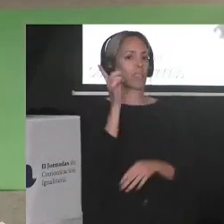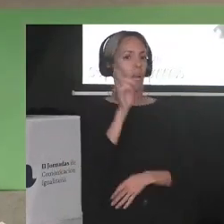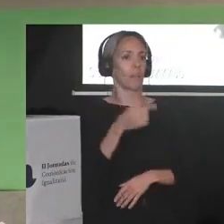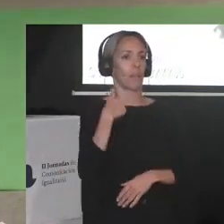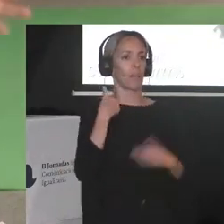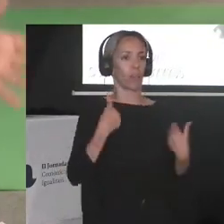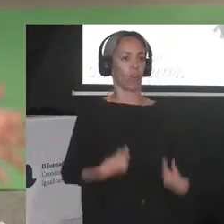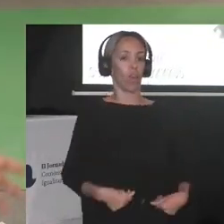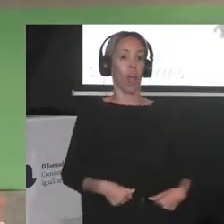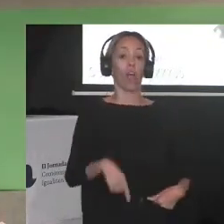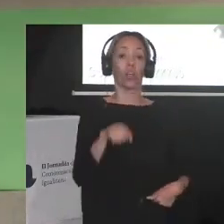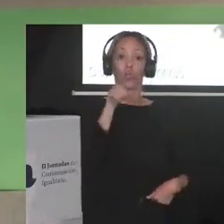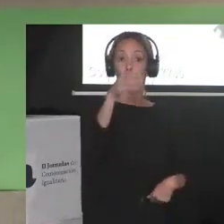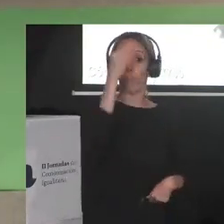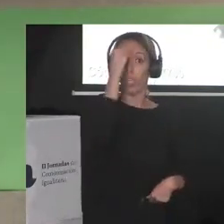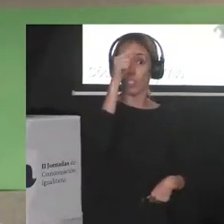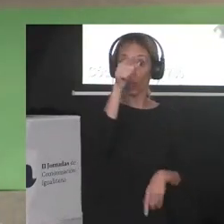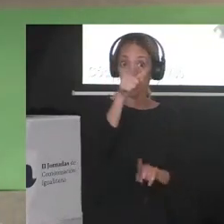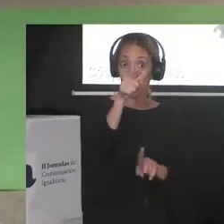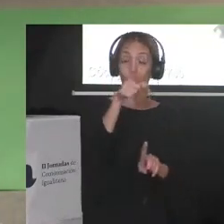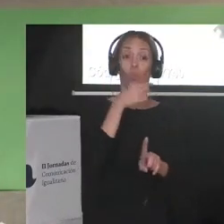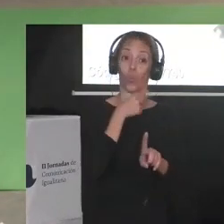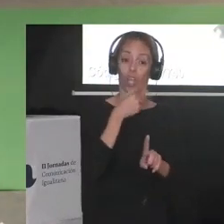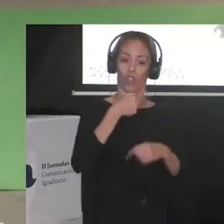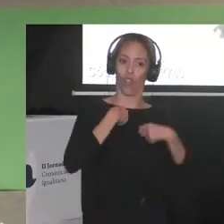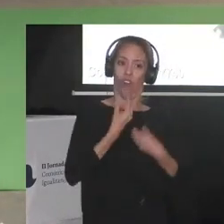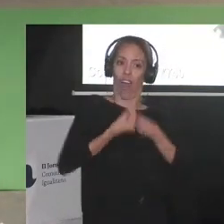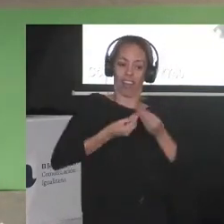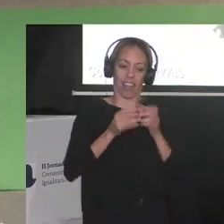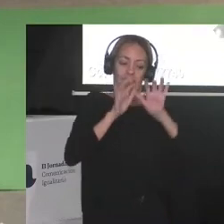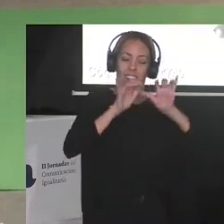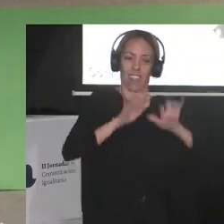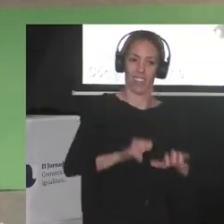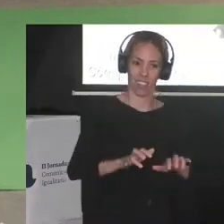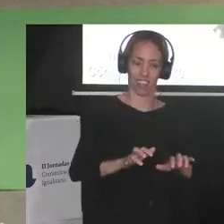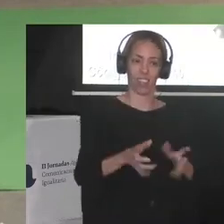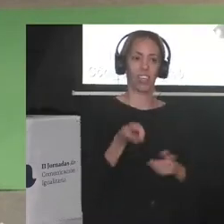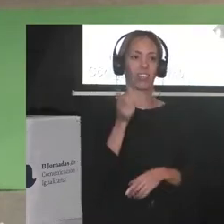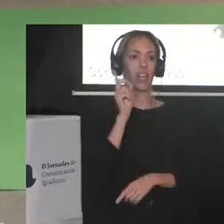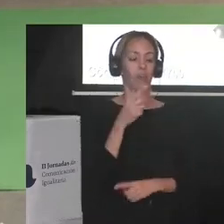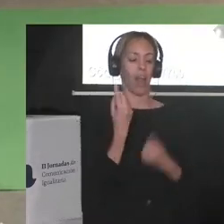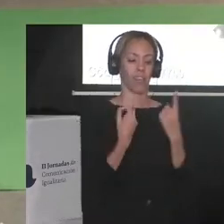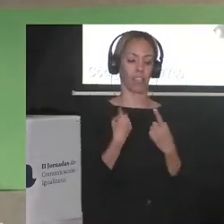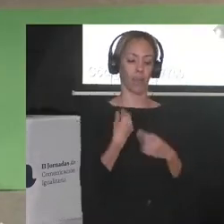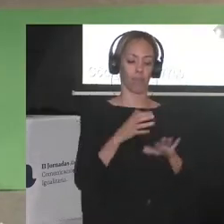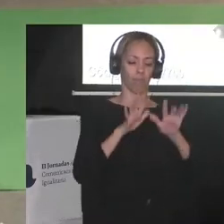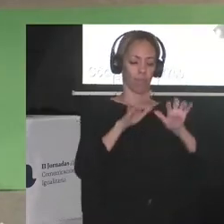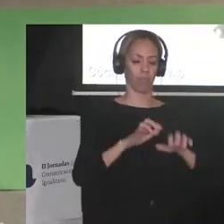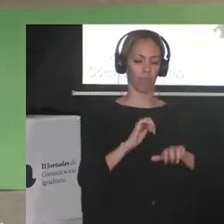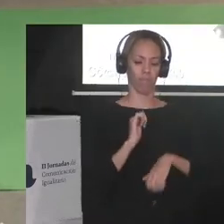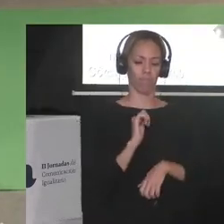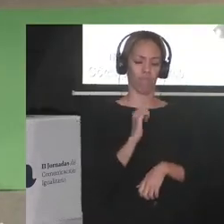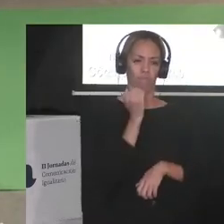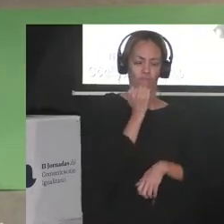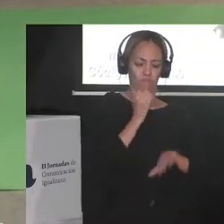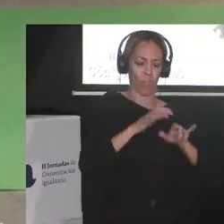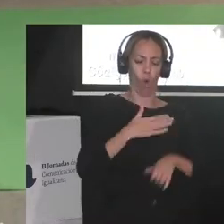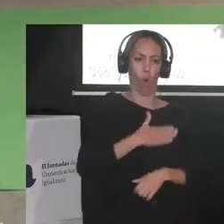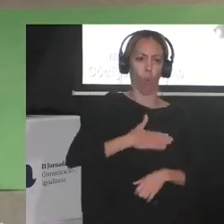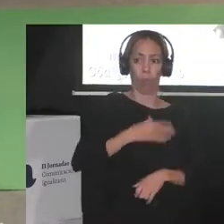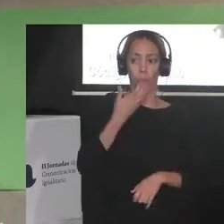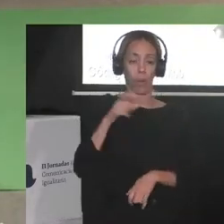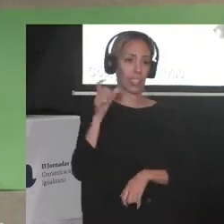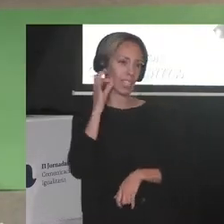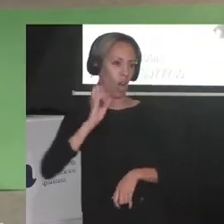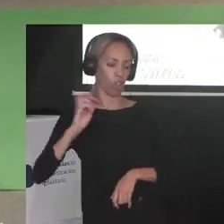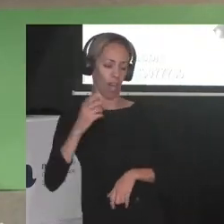lo que tú quisieras que piense. A veces siendo incómodas para nuestras propias compañeras porque